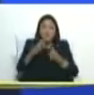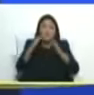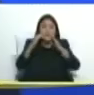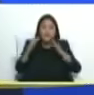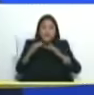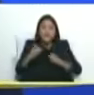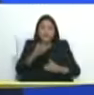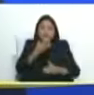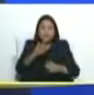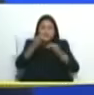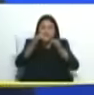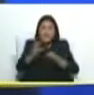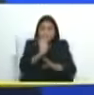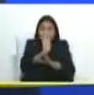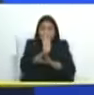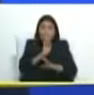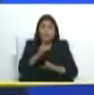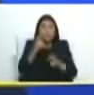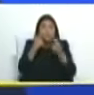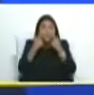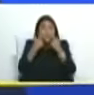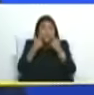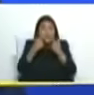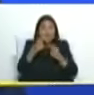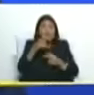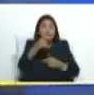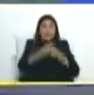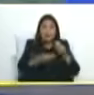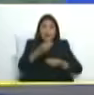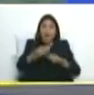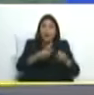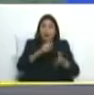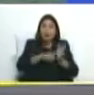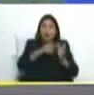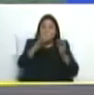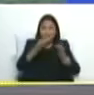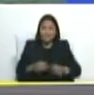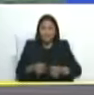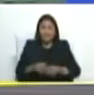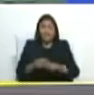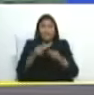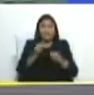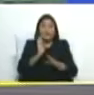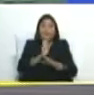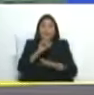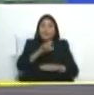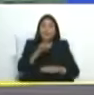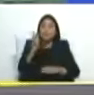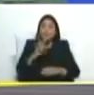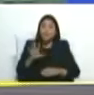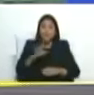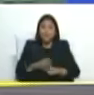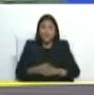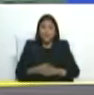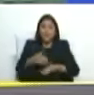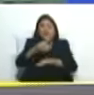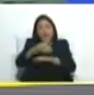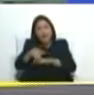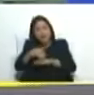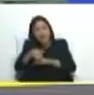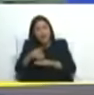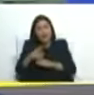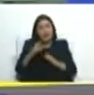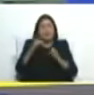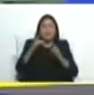supervisar vigilar el buen funcionamiento del plan navidades seguras para proteger a nuestro pueblo que está en las calles en